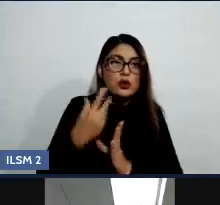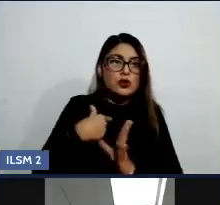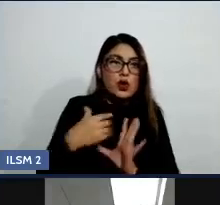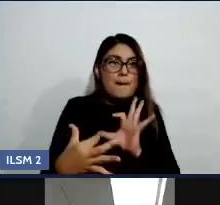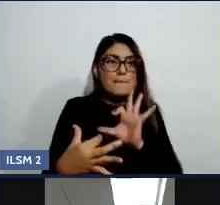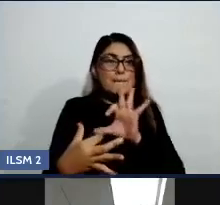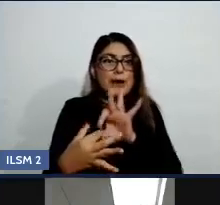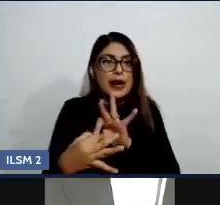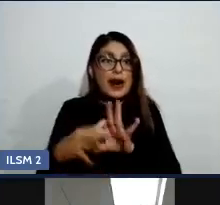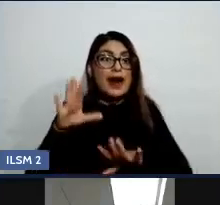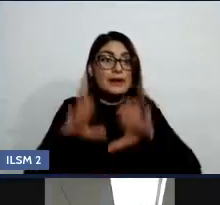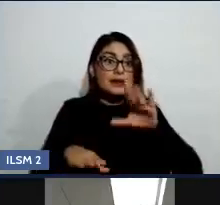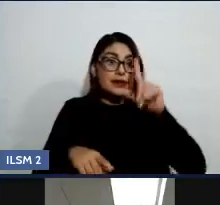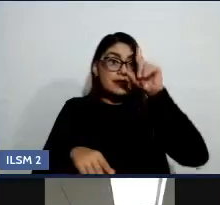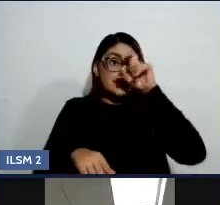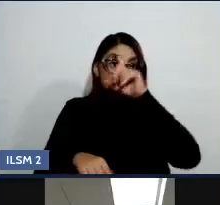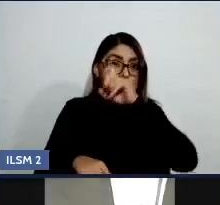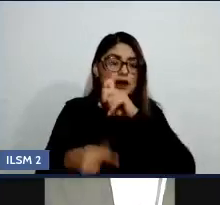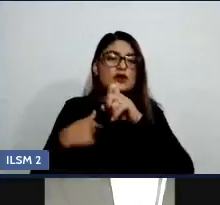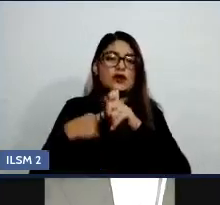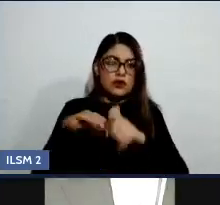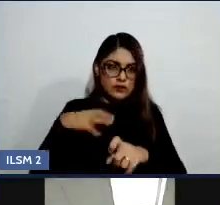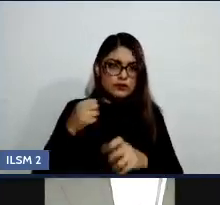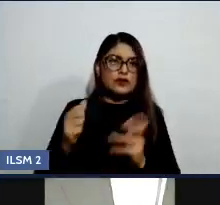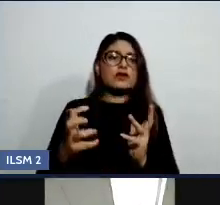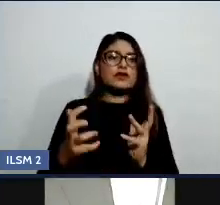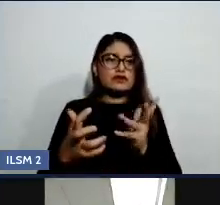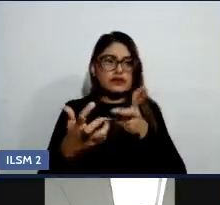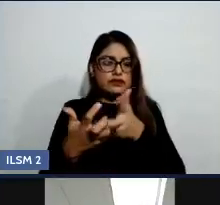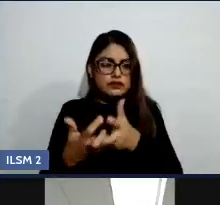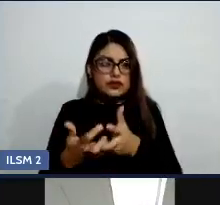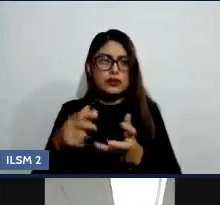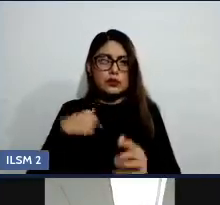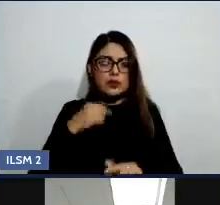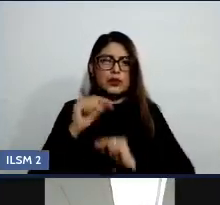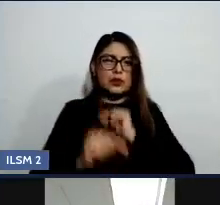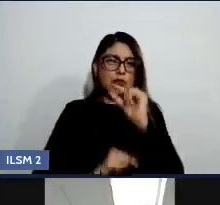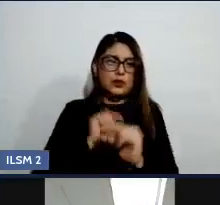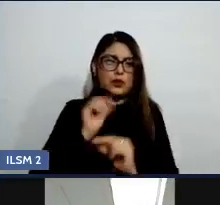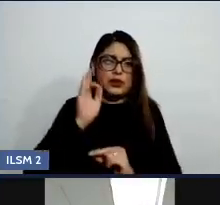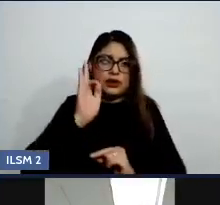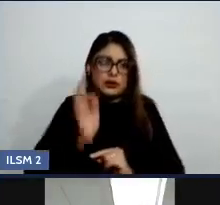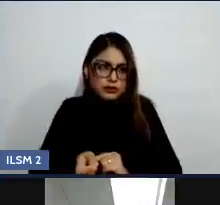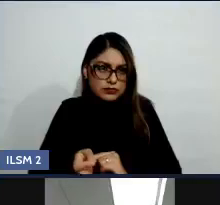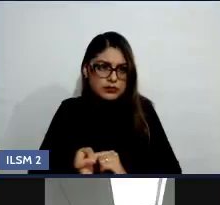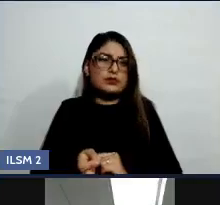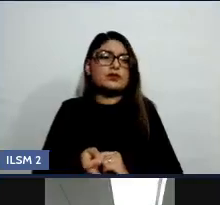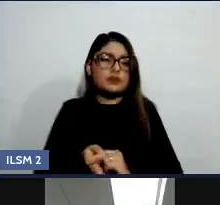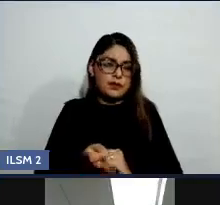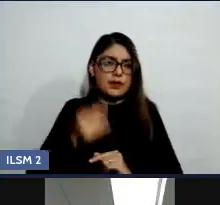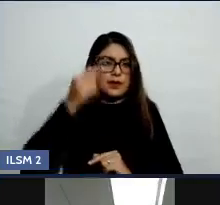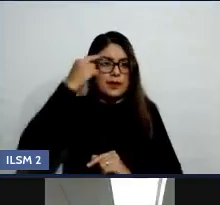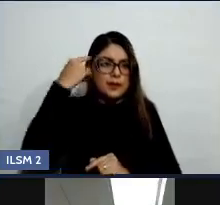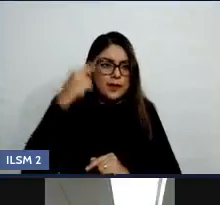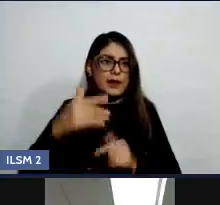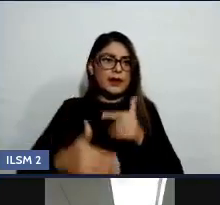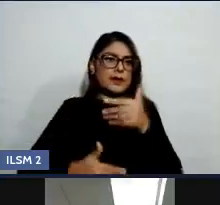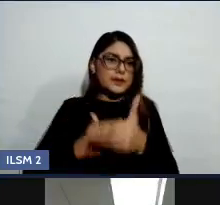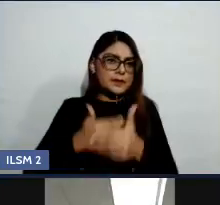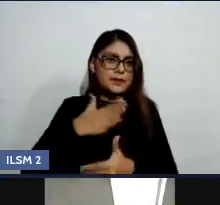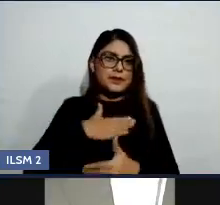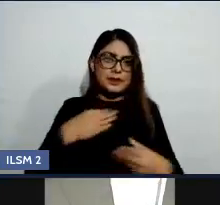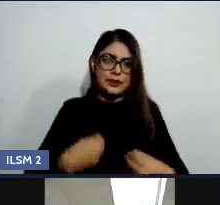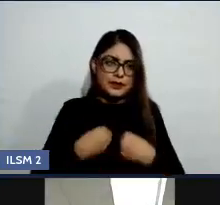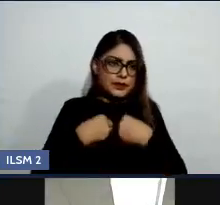y que yo pueda irlas aceptando lo más pronto posible para continuar con mi vida. Ajá,